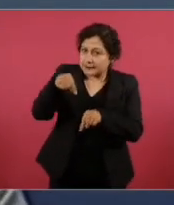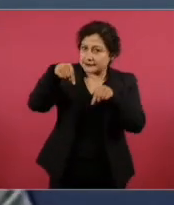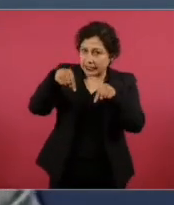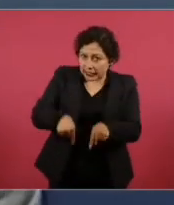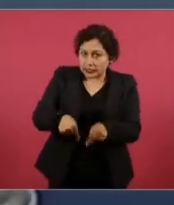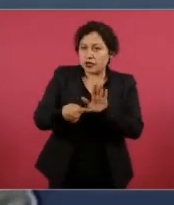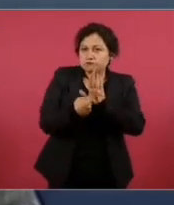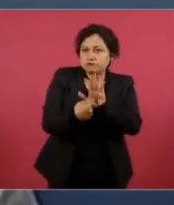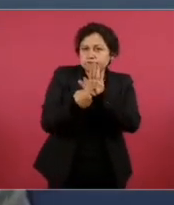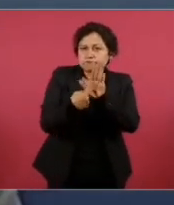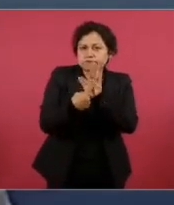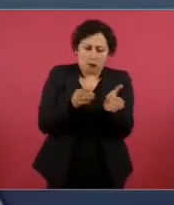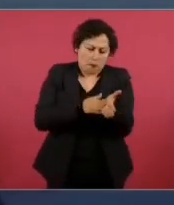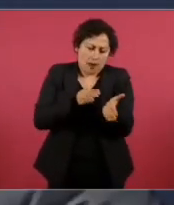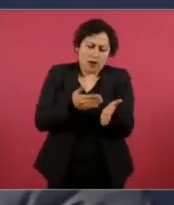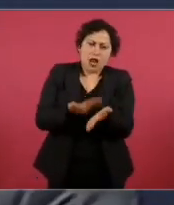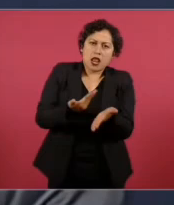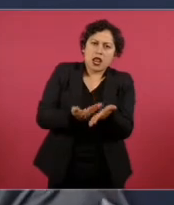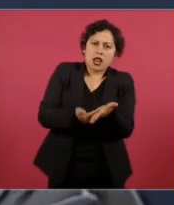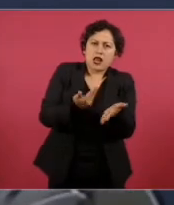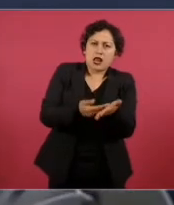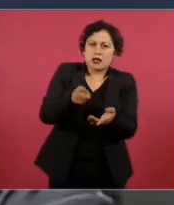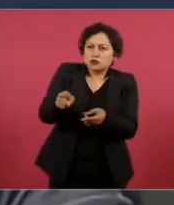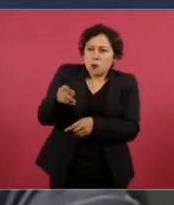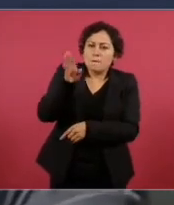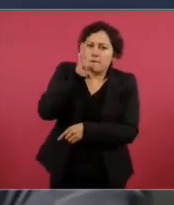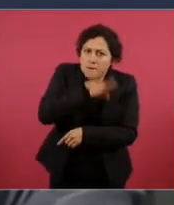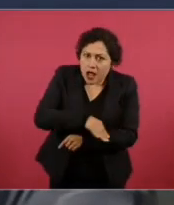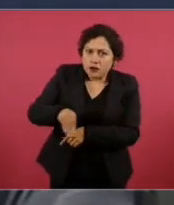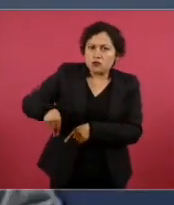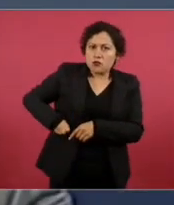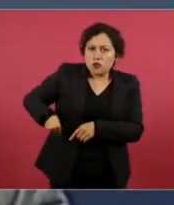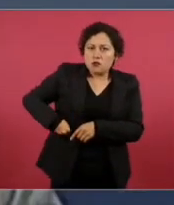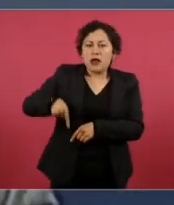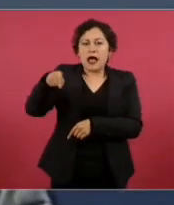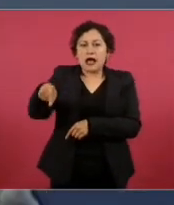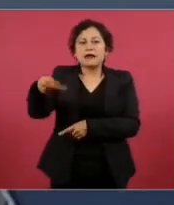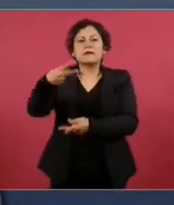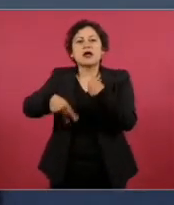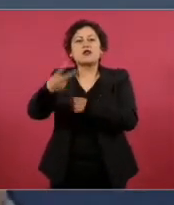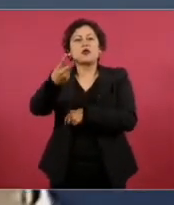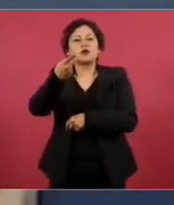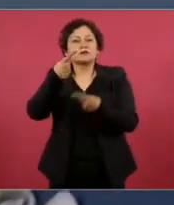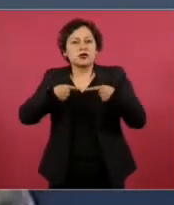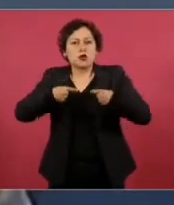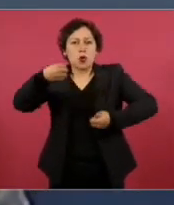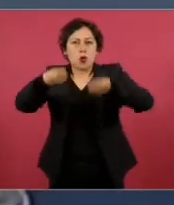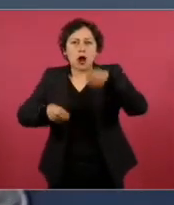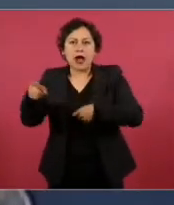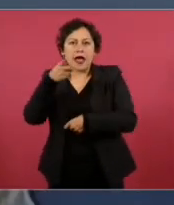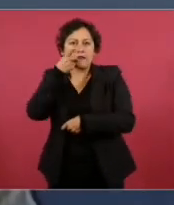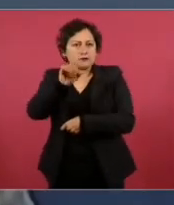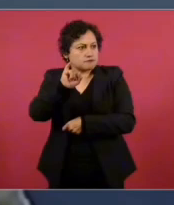aquí presentamos los documentos con los que te están acusando, aquí dimos la historia de los dos jueces, el juez que había dicho que sí habían parado las obras, aquí hemos